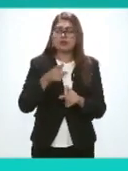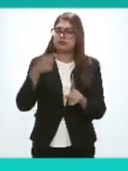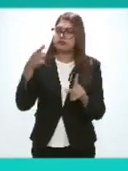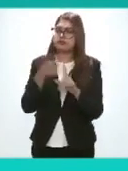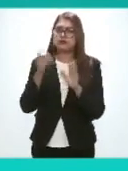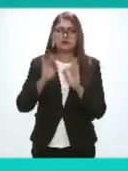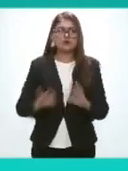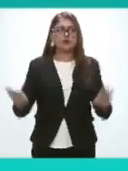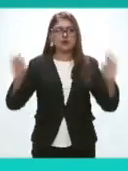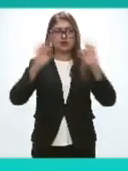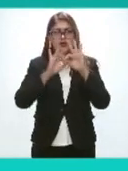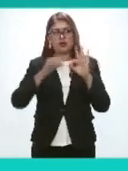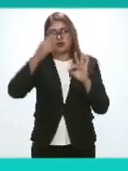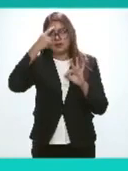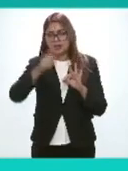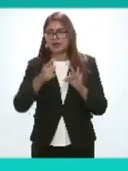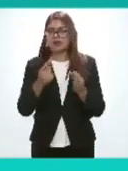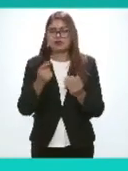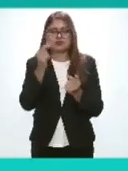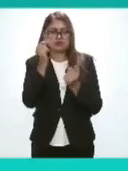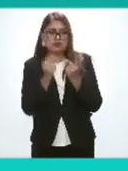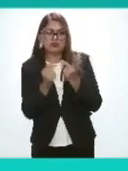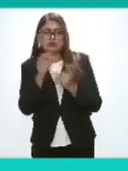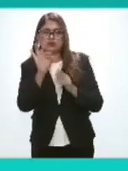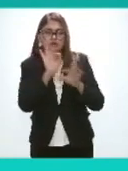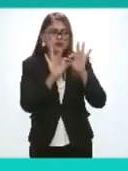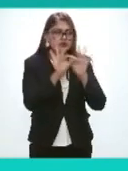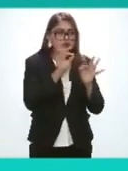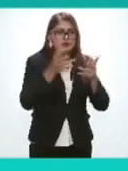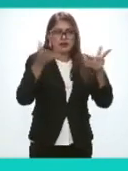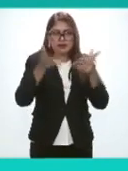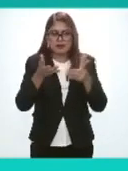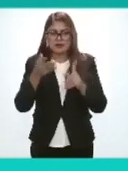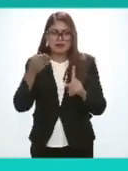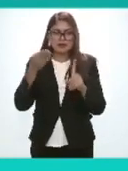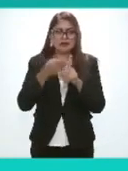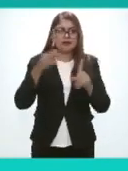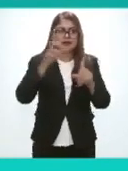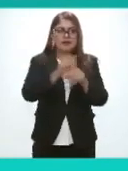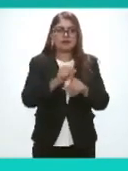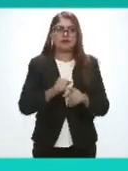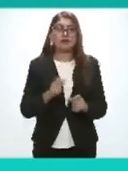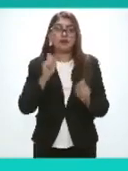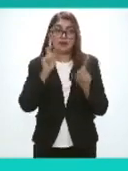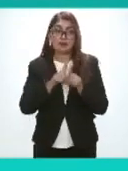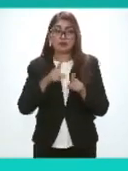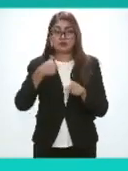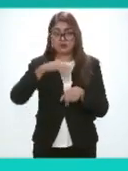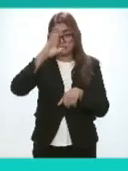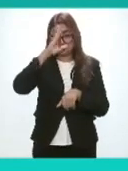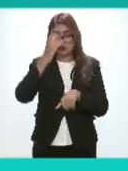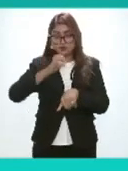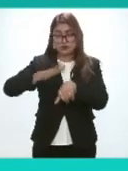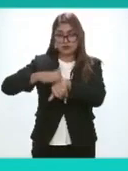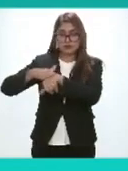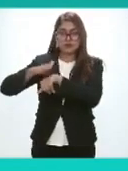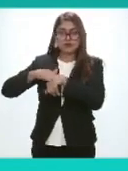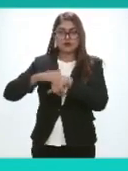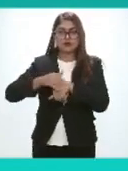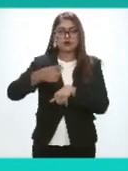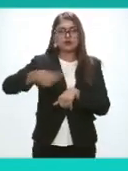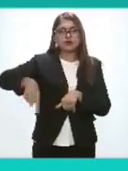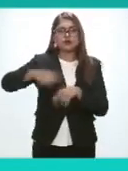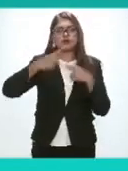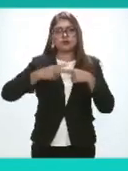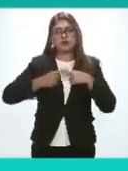para con ciertas acciones poder alcanzar esos objetivos pero también es un llamado a la acción porque esta